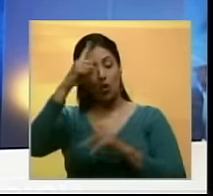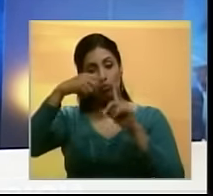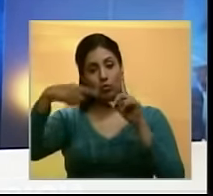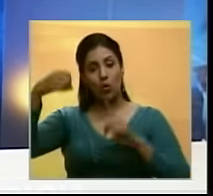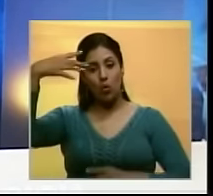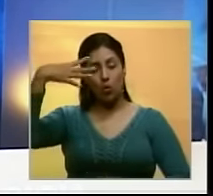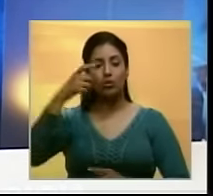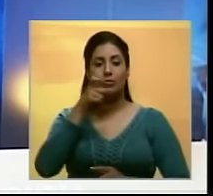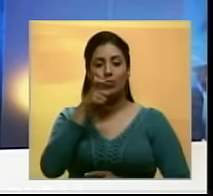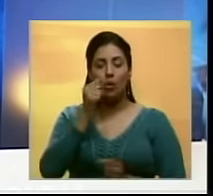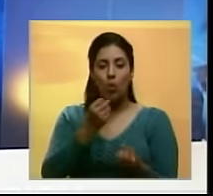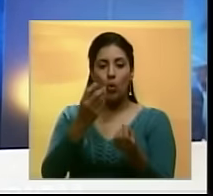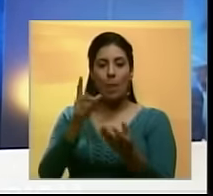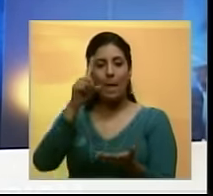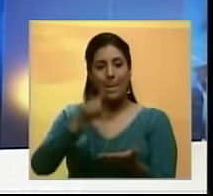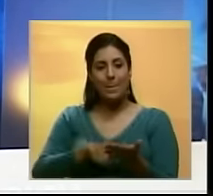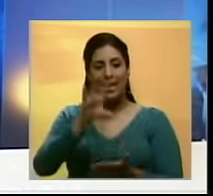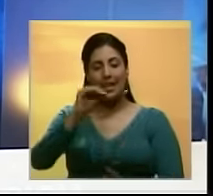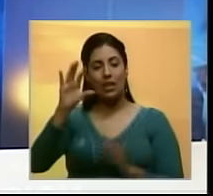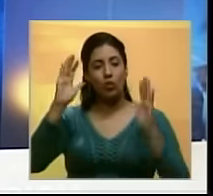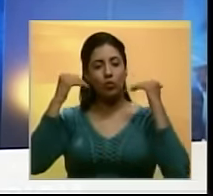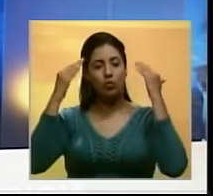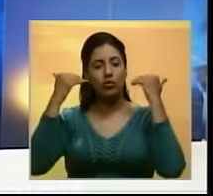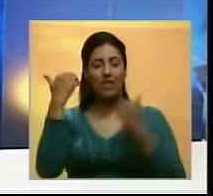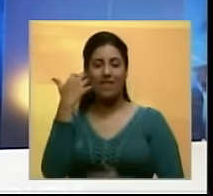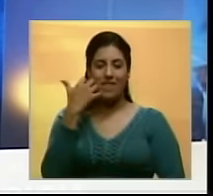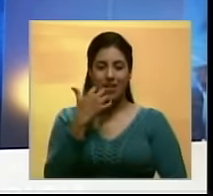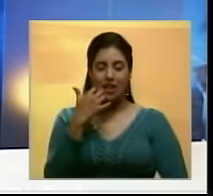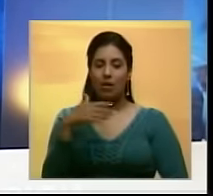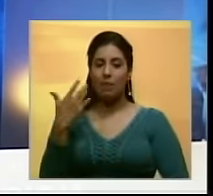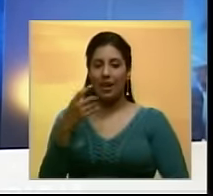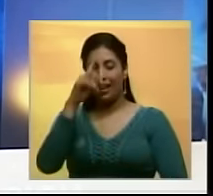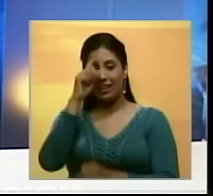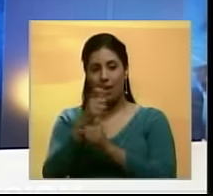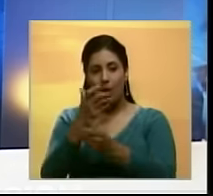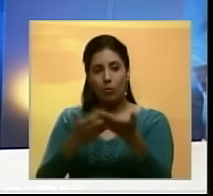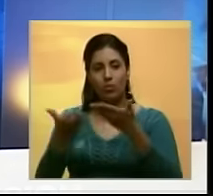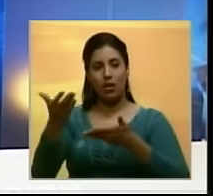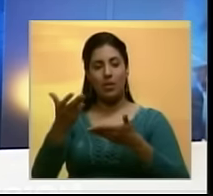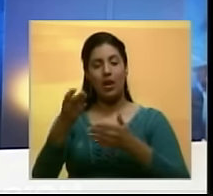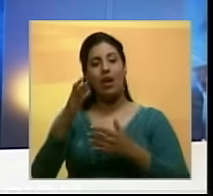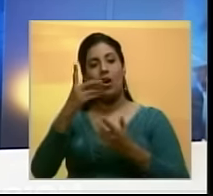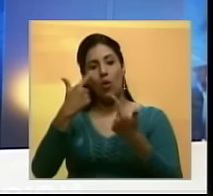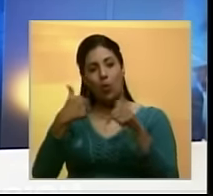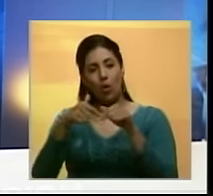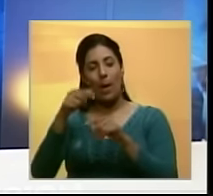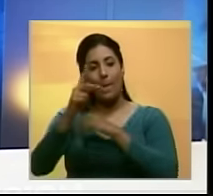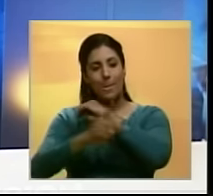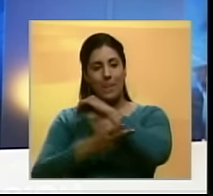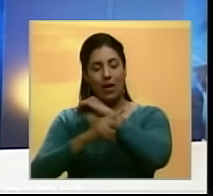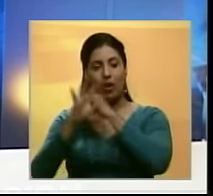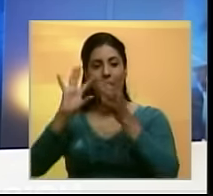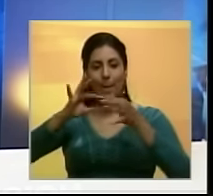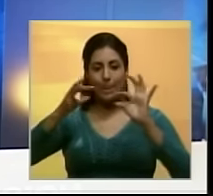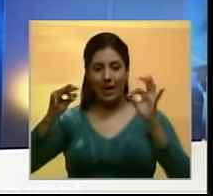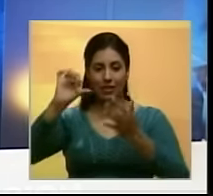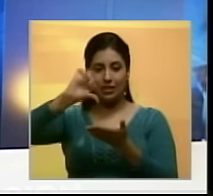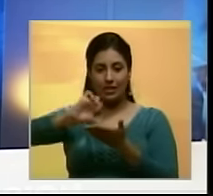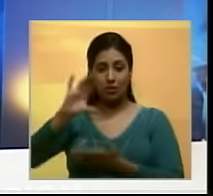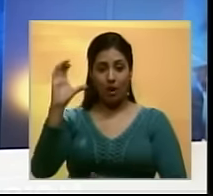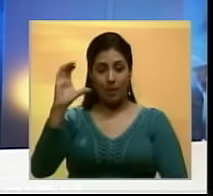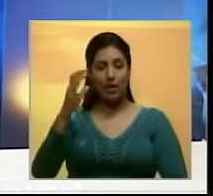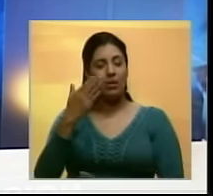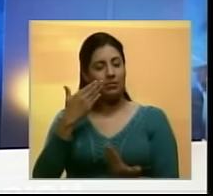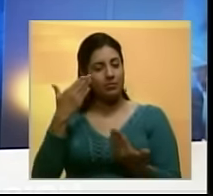Eléctrica Supervisó la entrega de 1500 aires acondicionados Como parte de la operación Cambalache En Villa Zoila Parroquia El Paraíso Distrito Capital